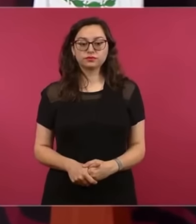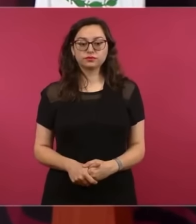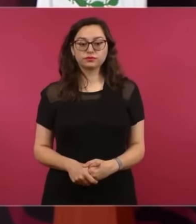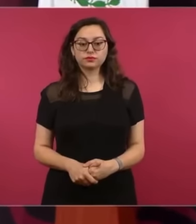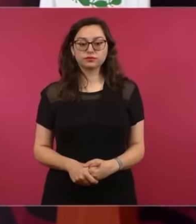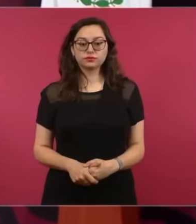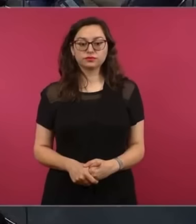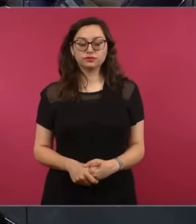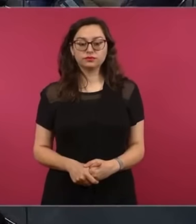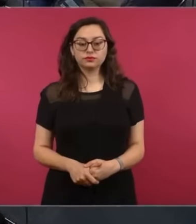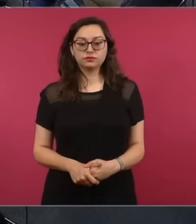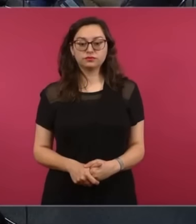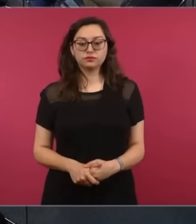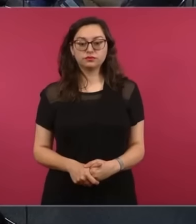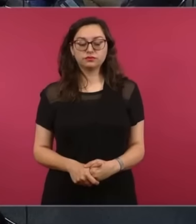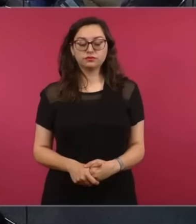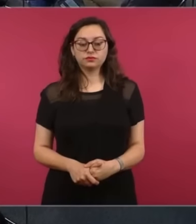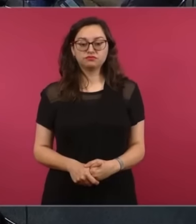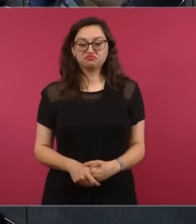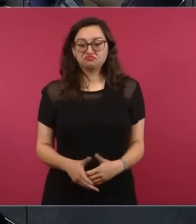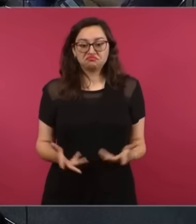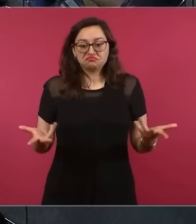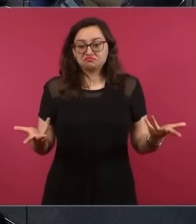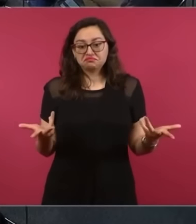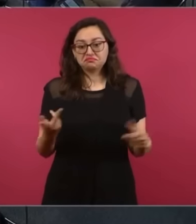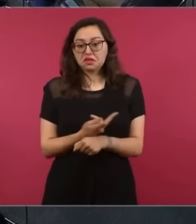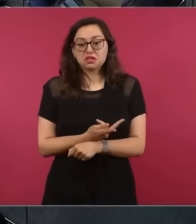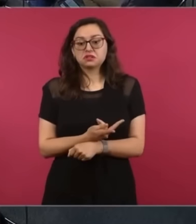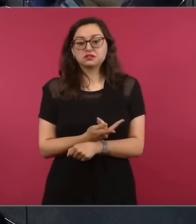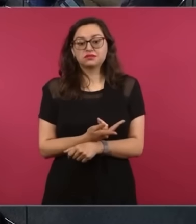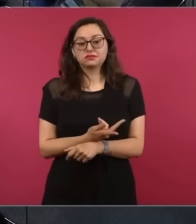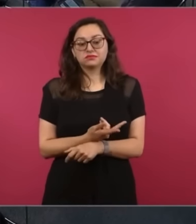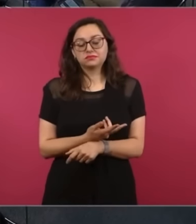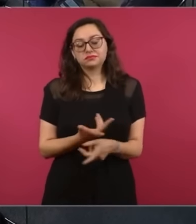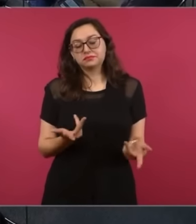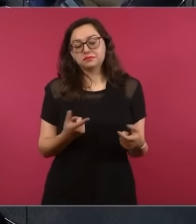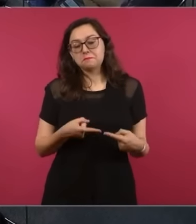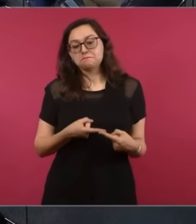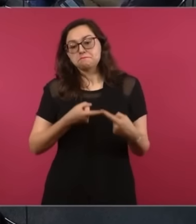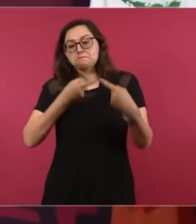buenas relaciones con nosotros.